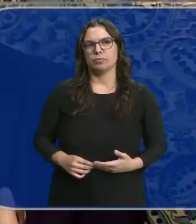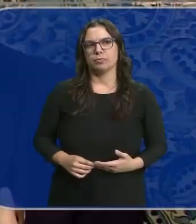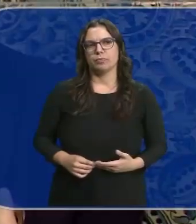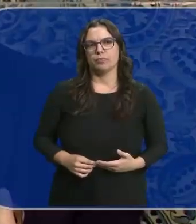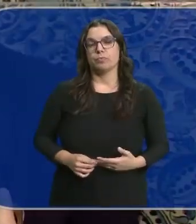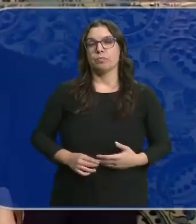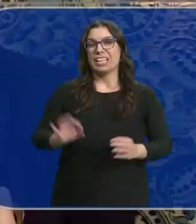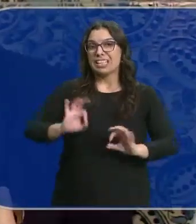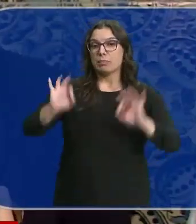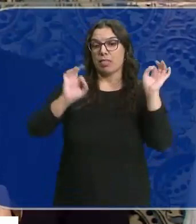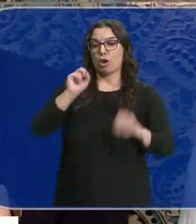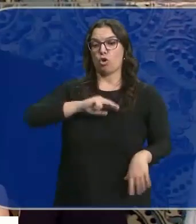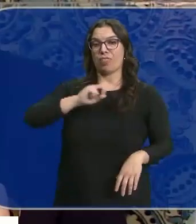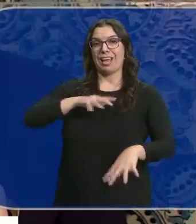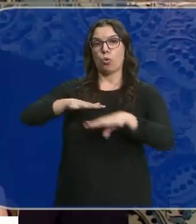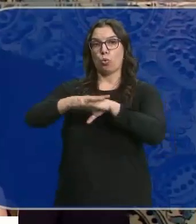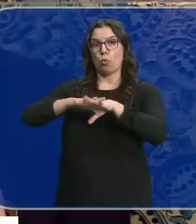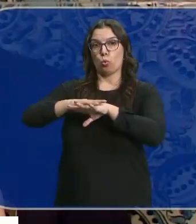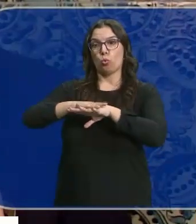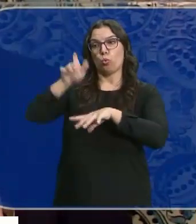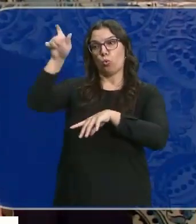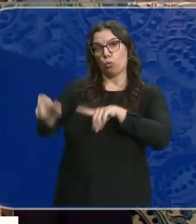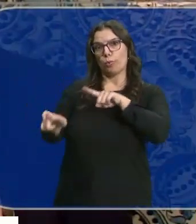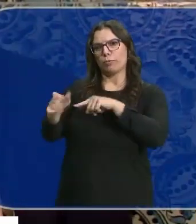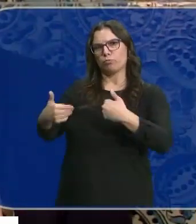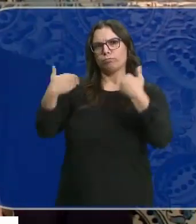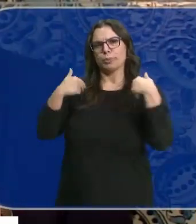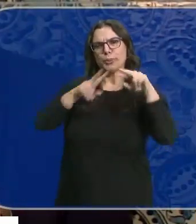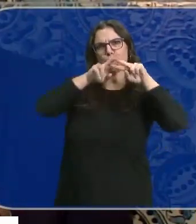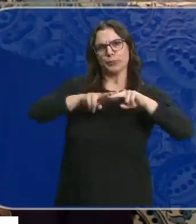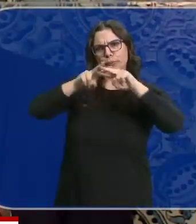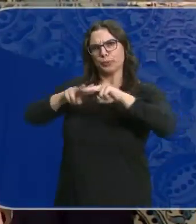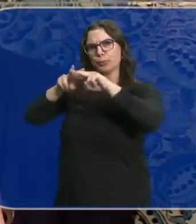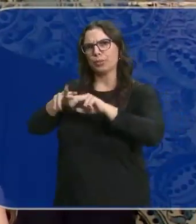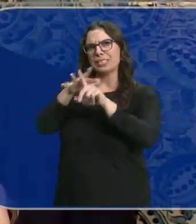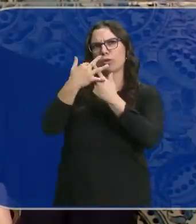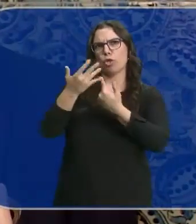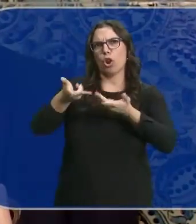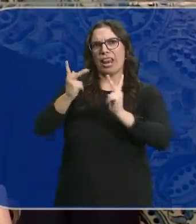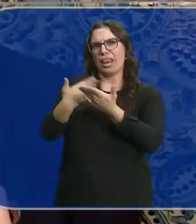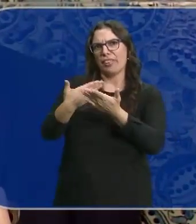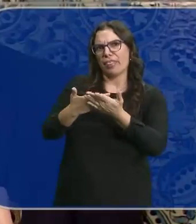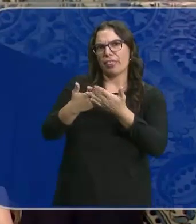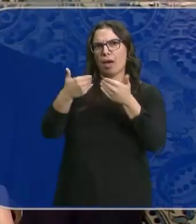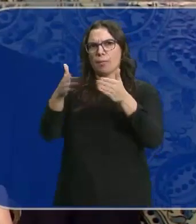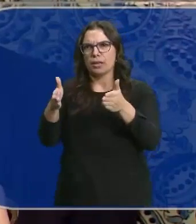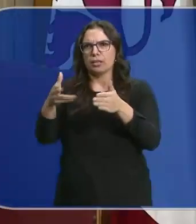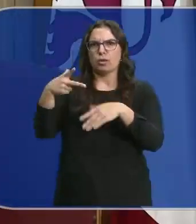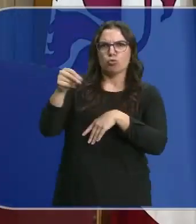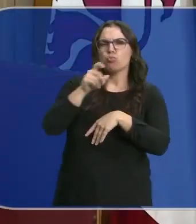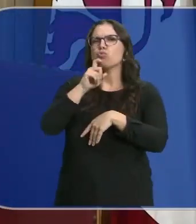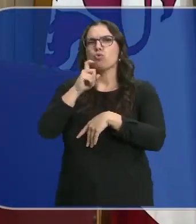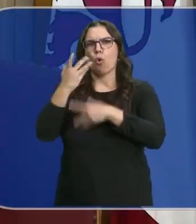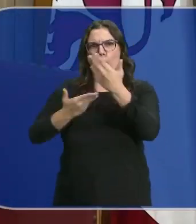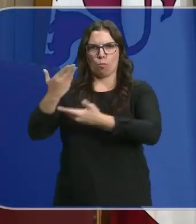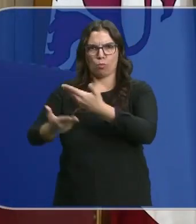Y muy especialmente el concejal de urbanismo está analizando cómo está el estado de licencias, aperturas, delegaciones, etc.